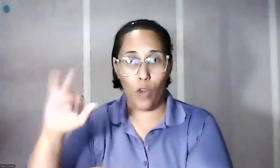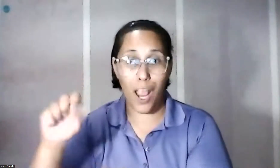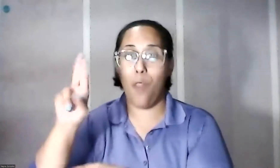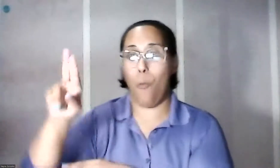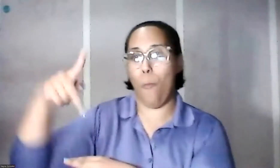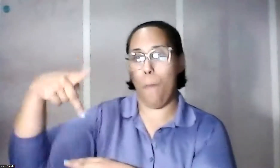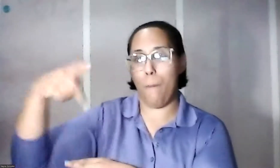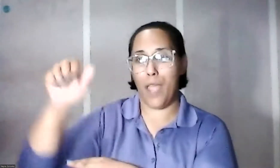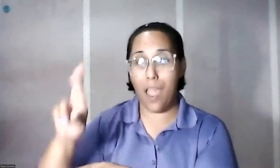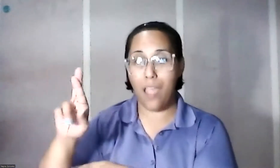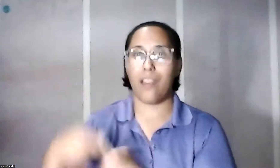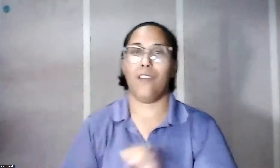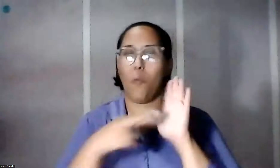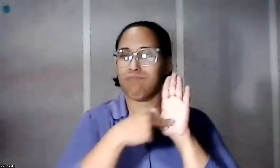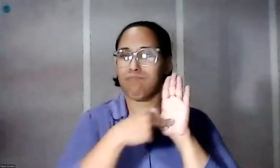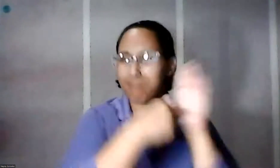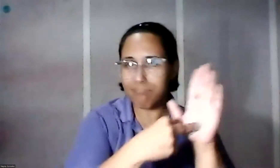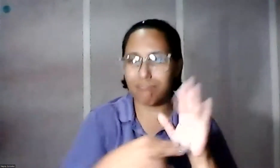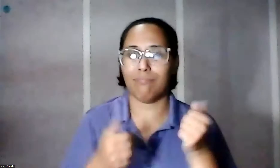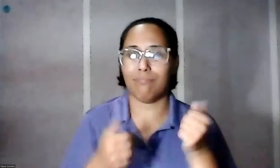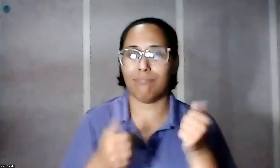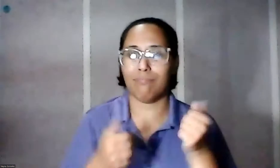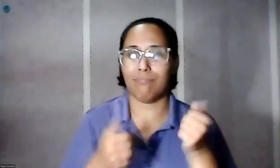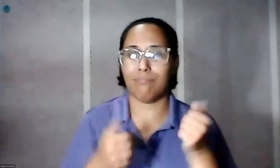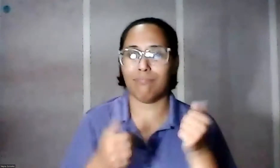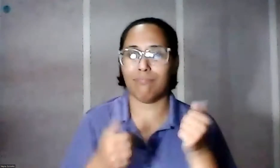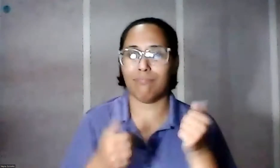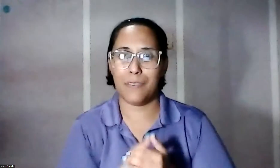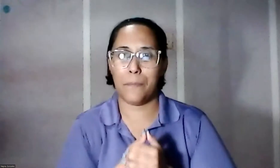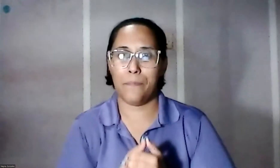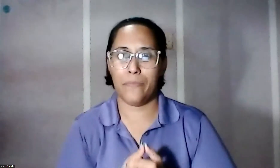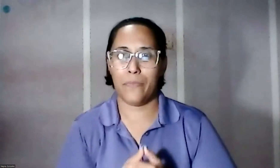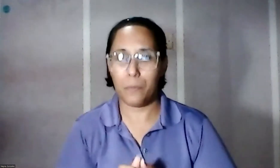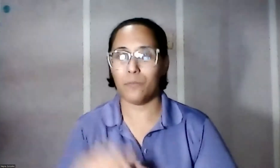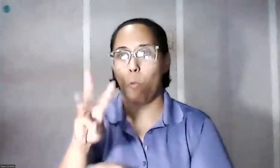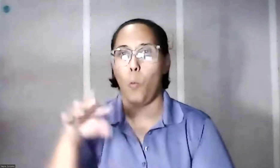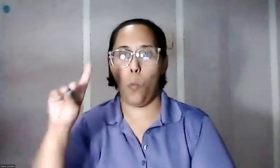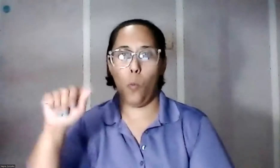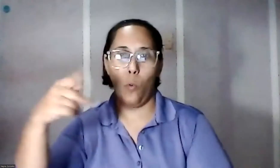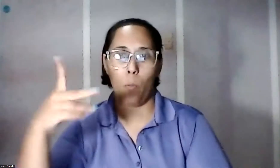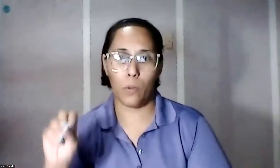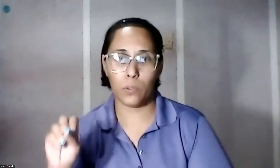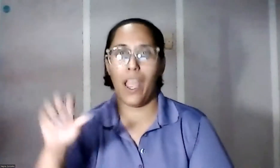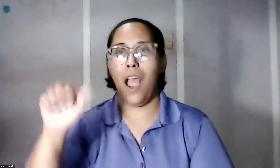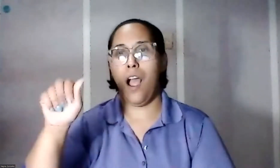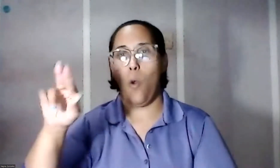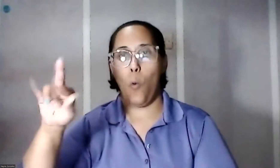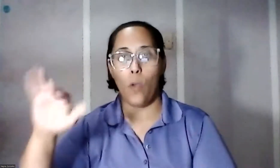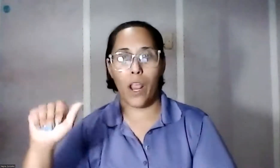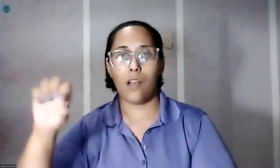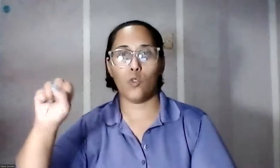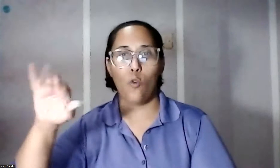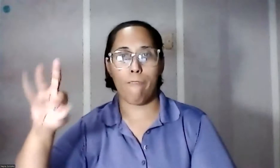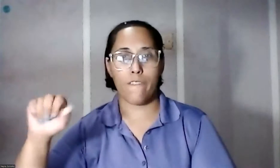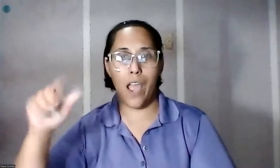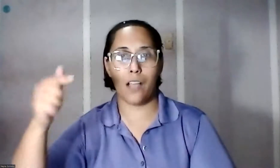Consideraciones y Acercamientos a cargo de la doctora Aurea Sofía Girau. Así que le esperamos